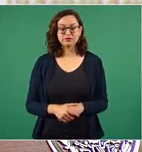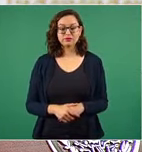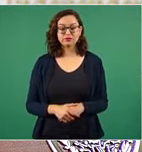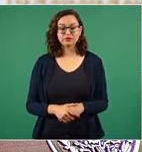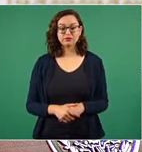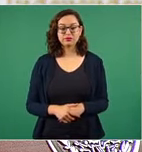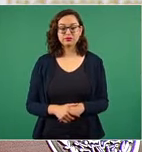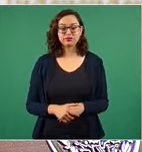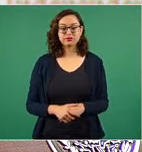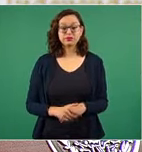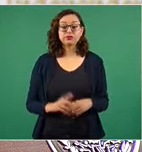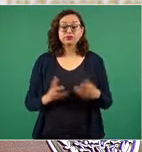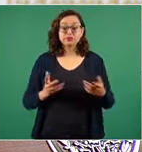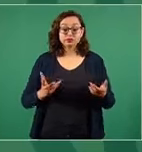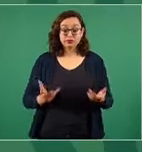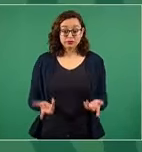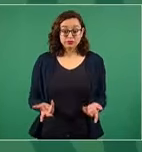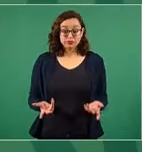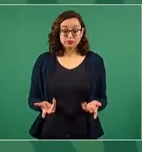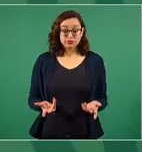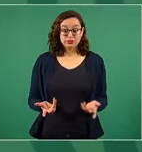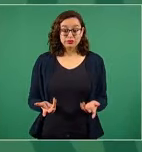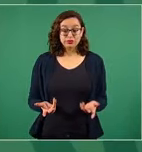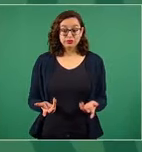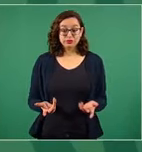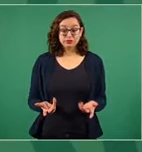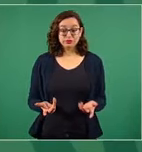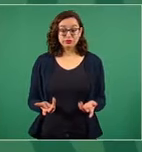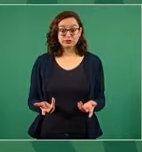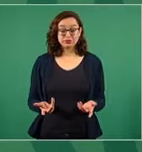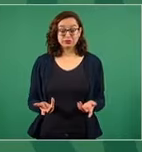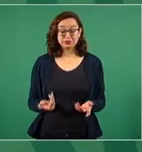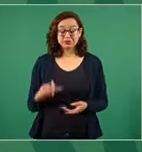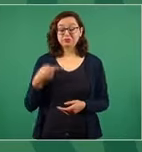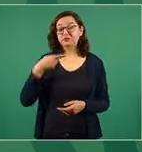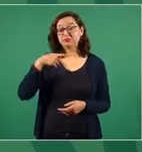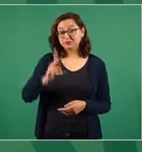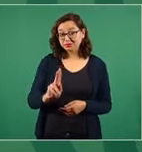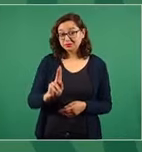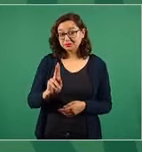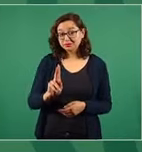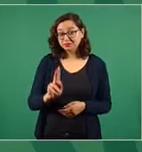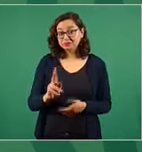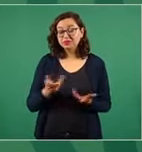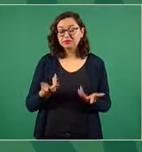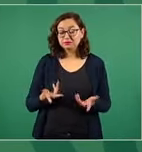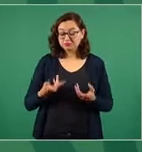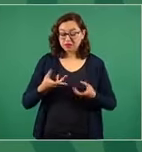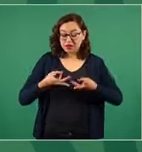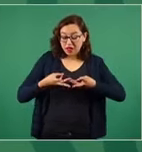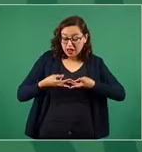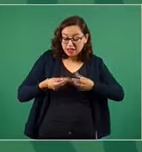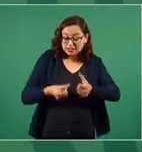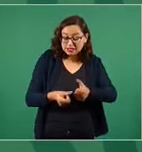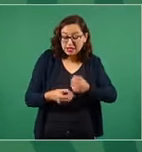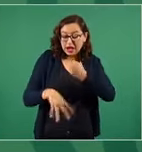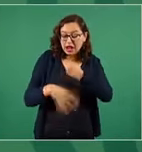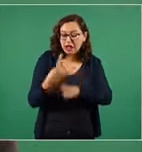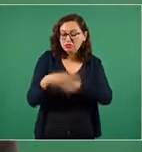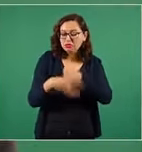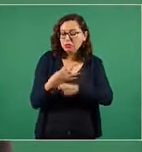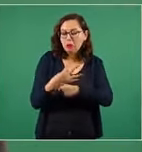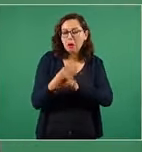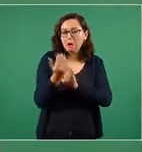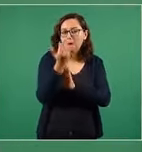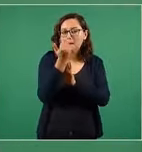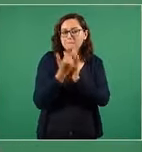entonces pero si en vez de que cueste 14 cuesta tres